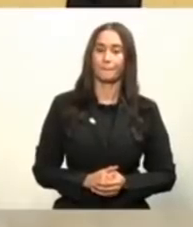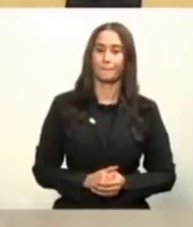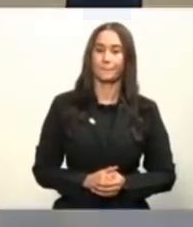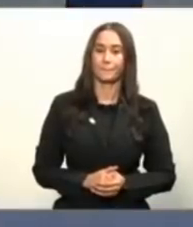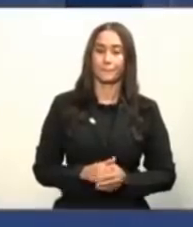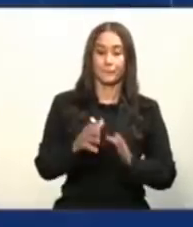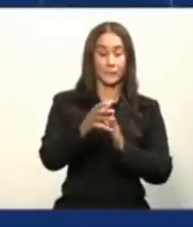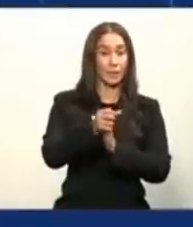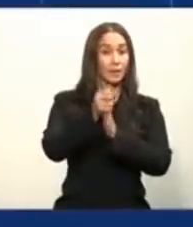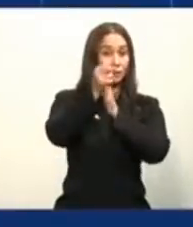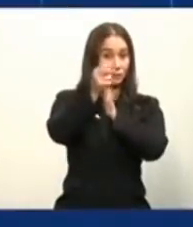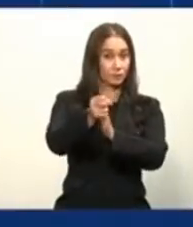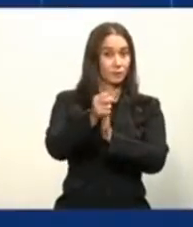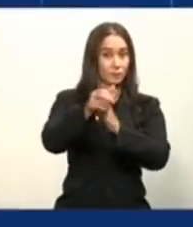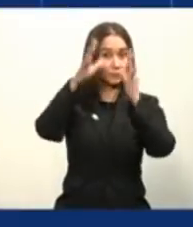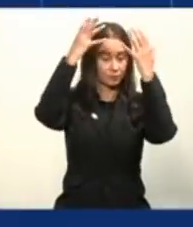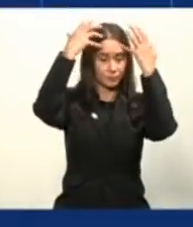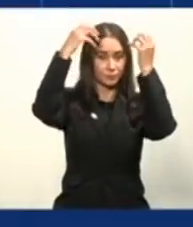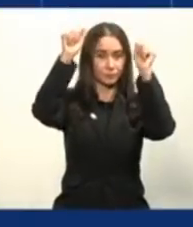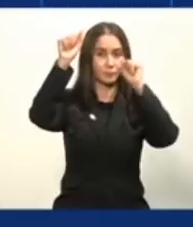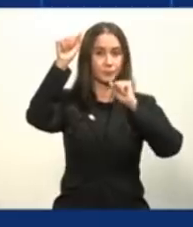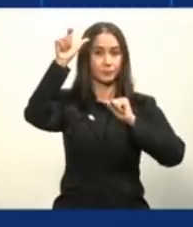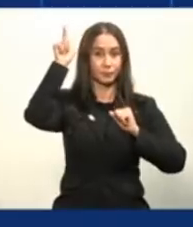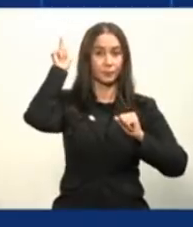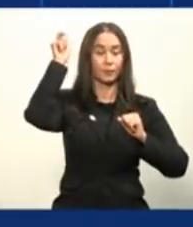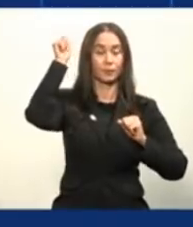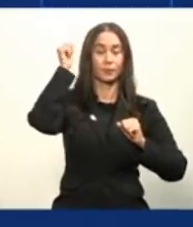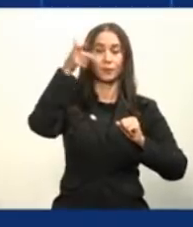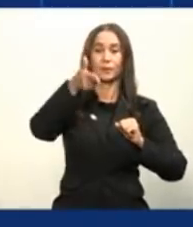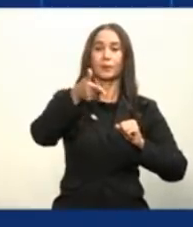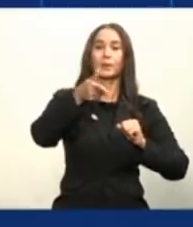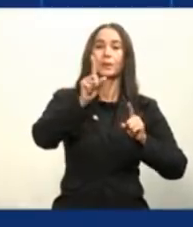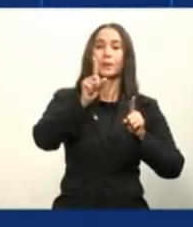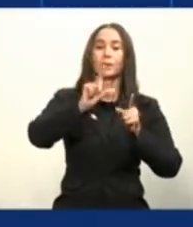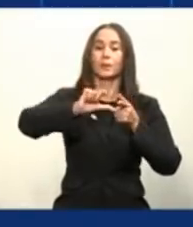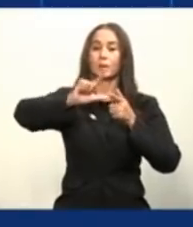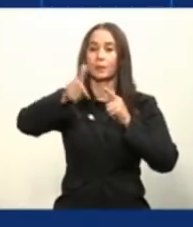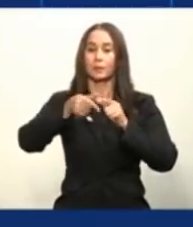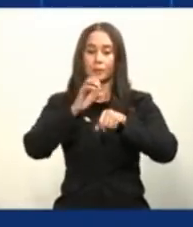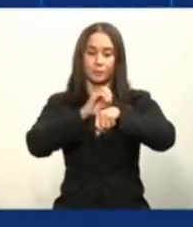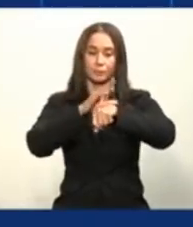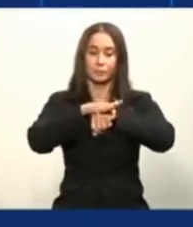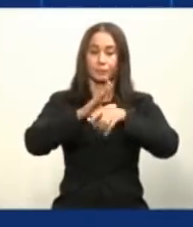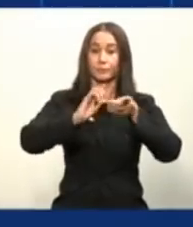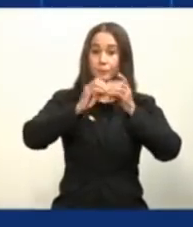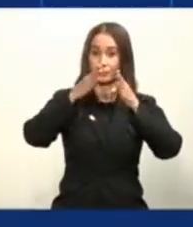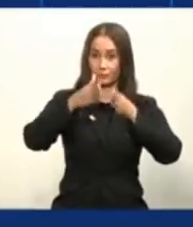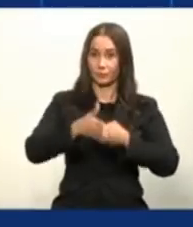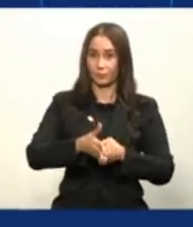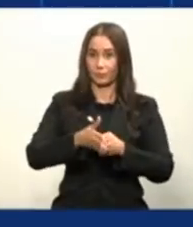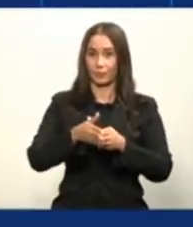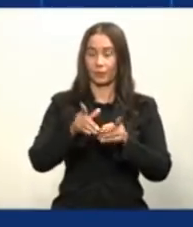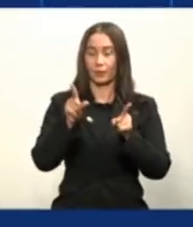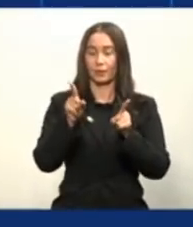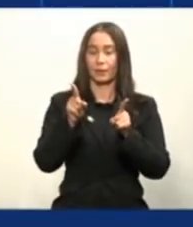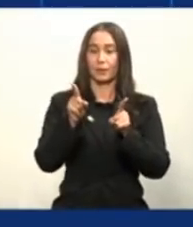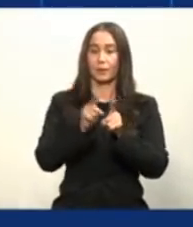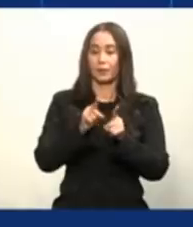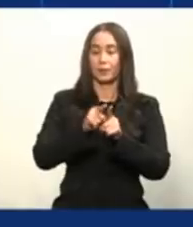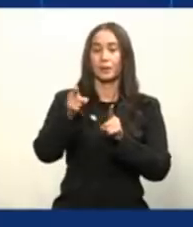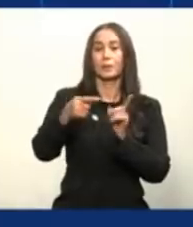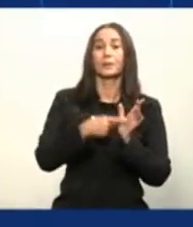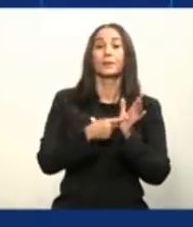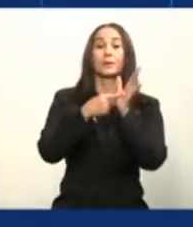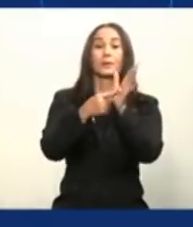por el señor Presidente de la República y luego está el Consejo Directivo, el cual entonces está